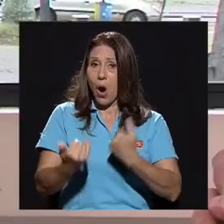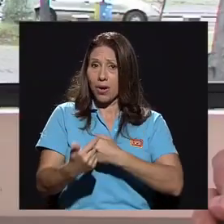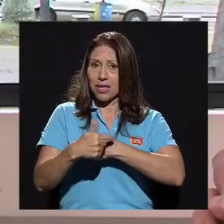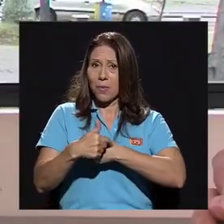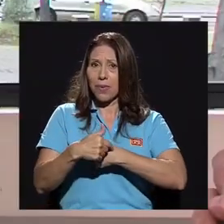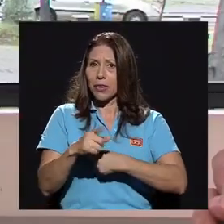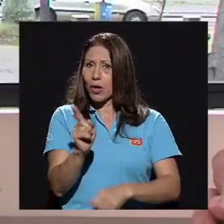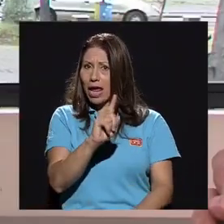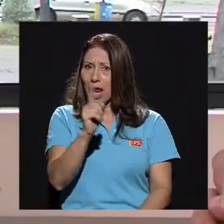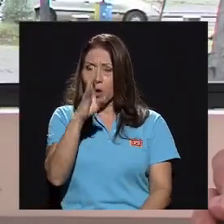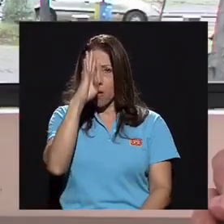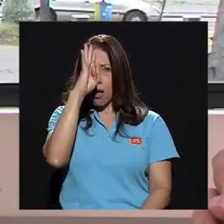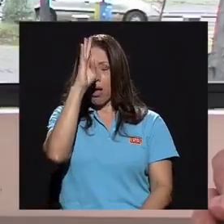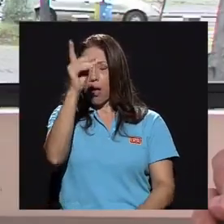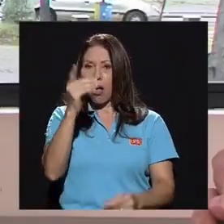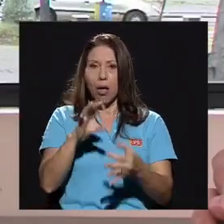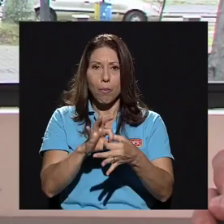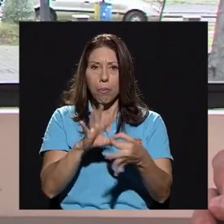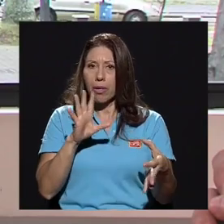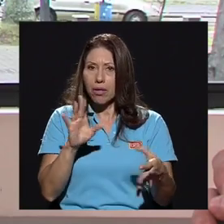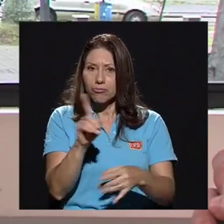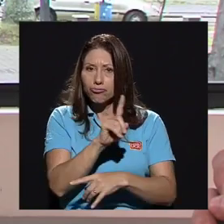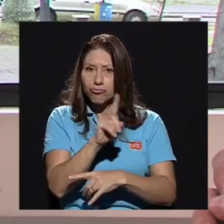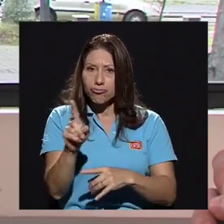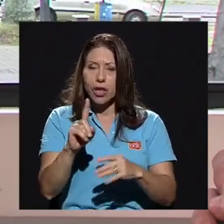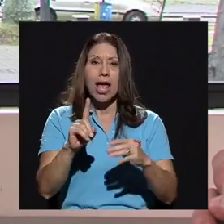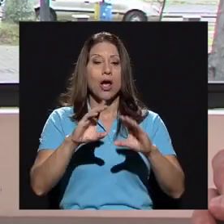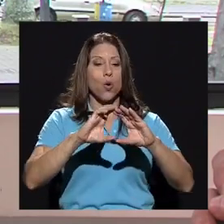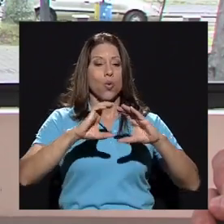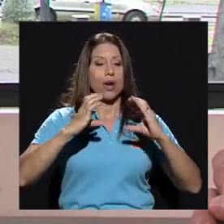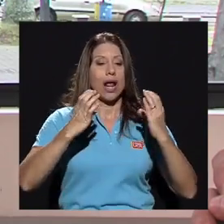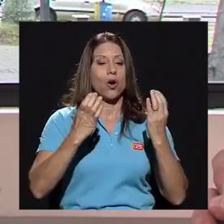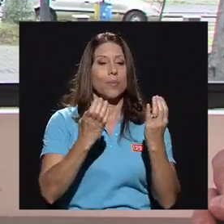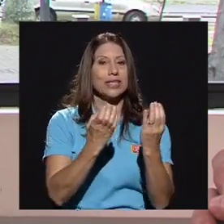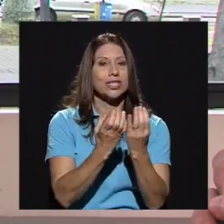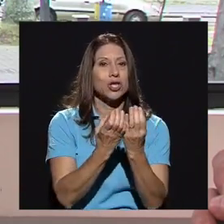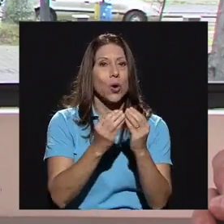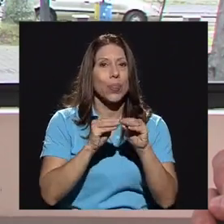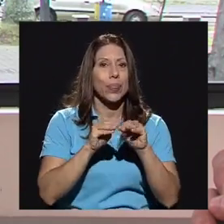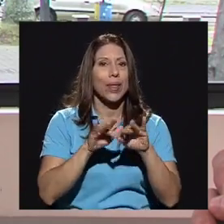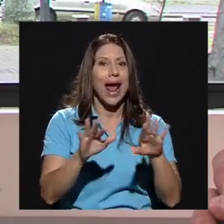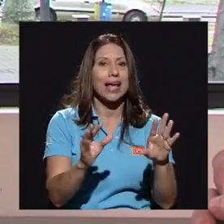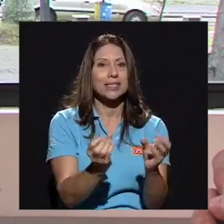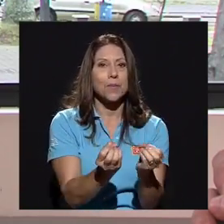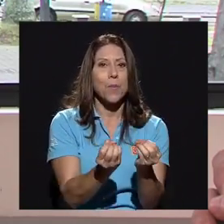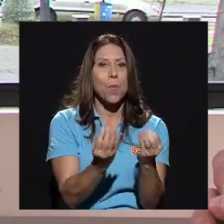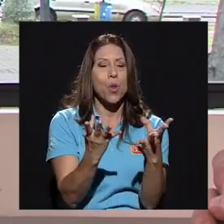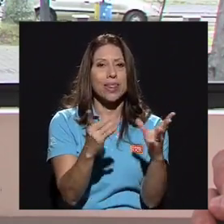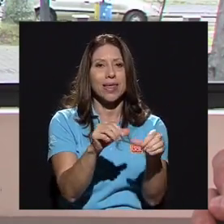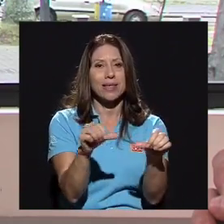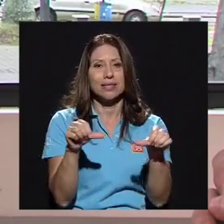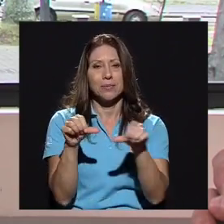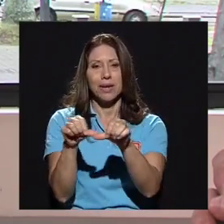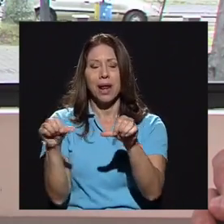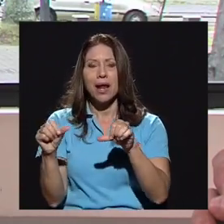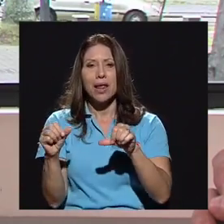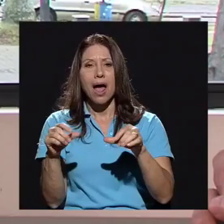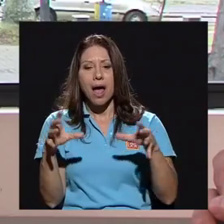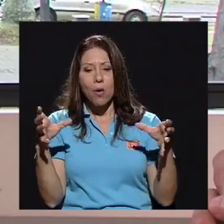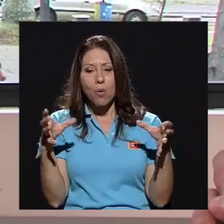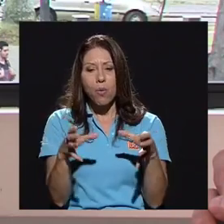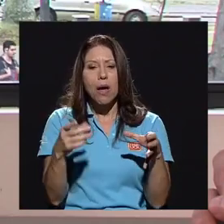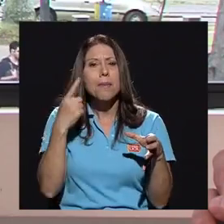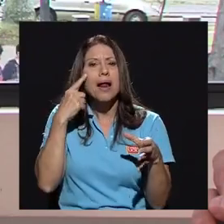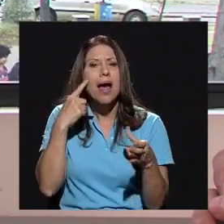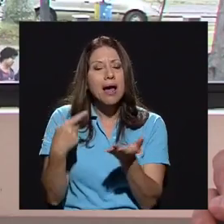improvisar, establezcamos una comisión transmulti-interdisciplinaria para ver cuál es la solución a